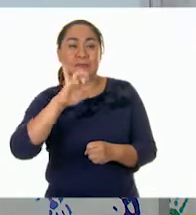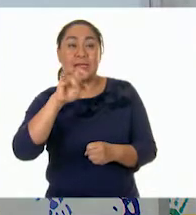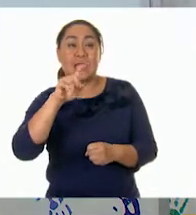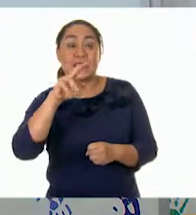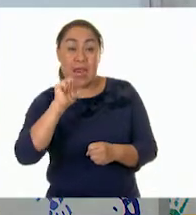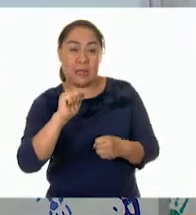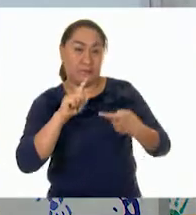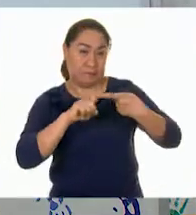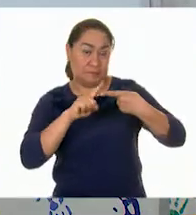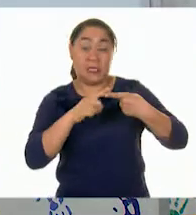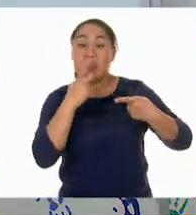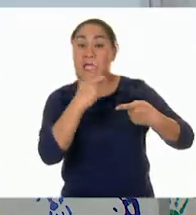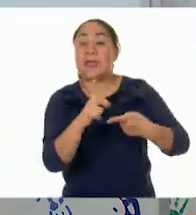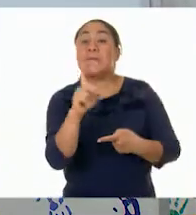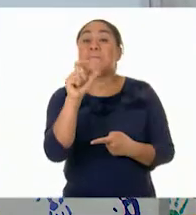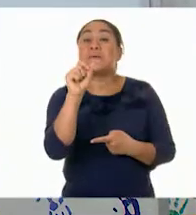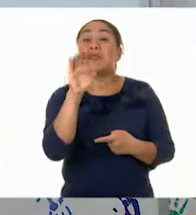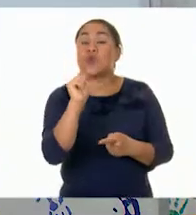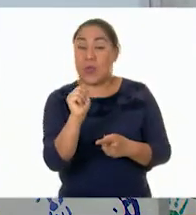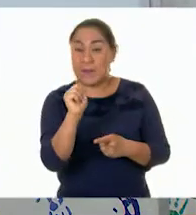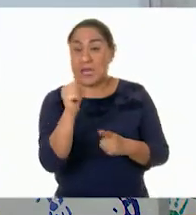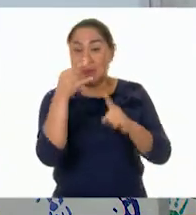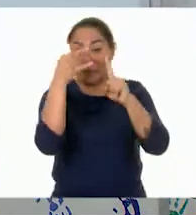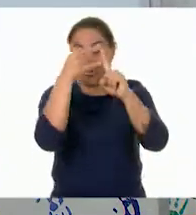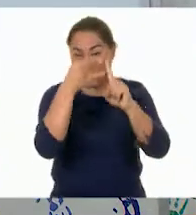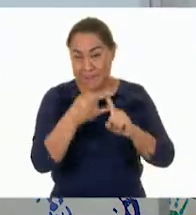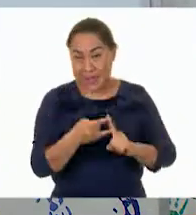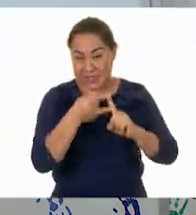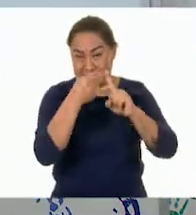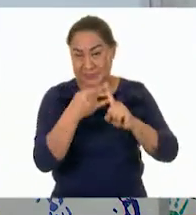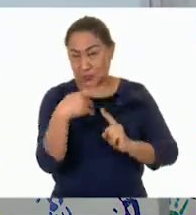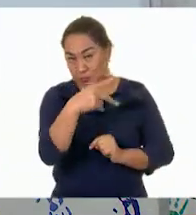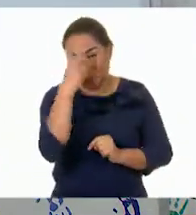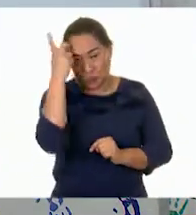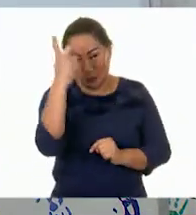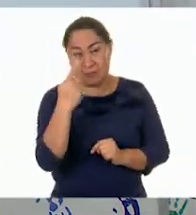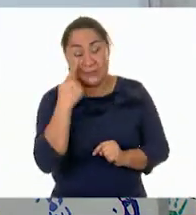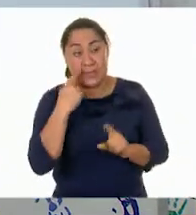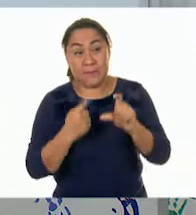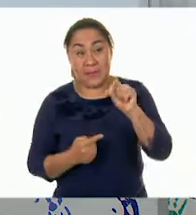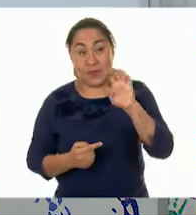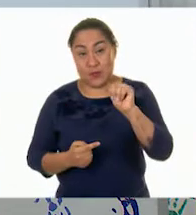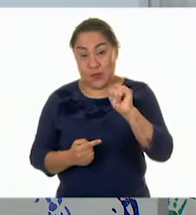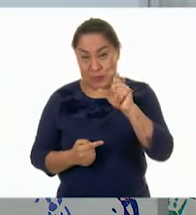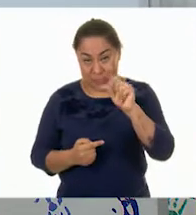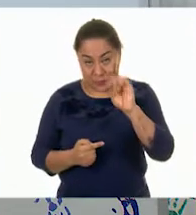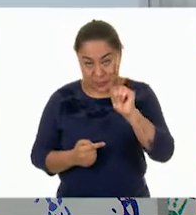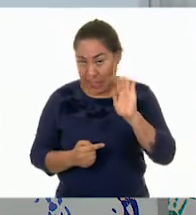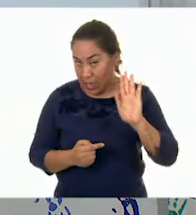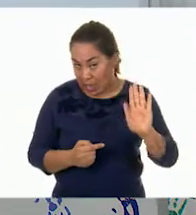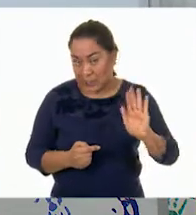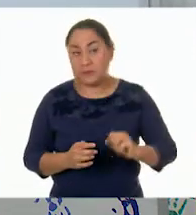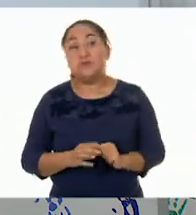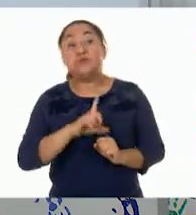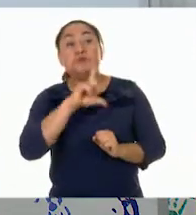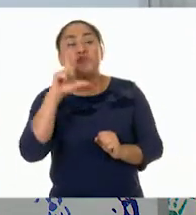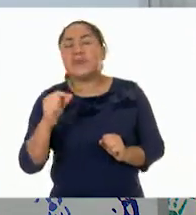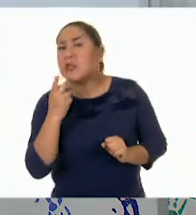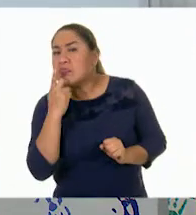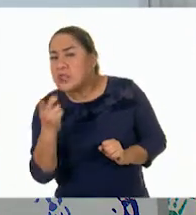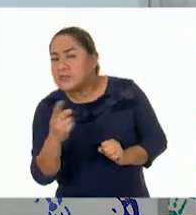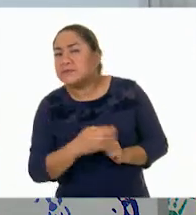Alejandra tenía 29 estampas. Ya tenemos aquí escrito nuestro número que es con el que vamos a iniciar. Y luego dice